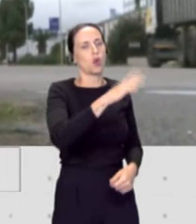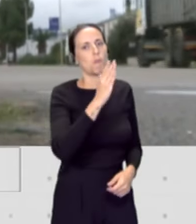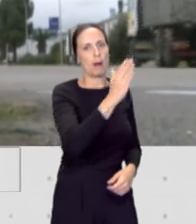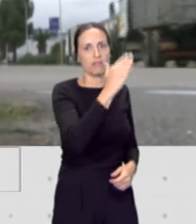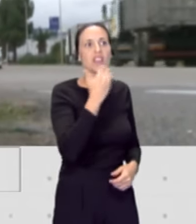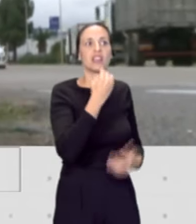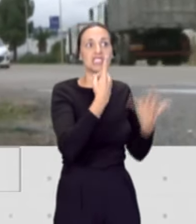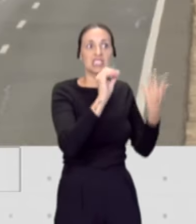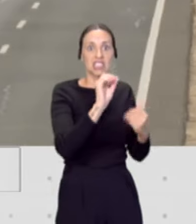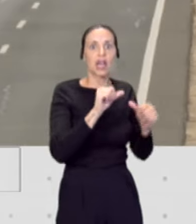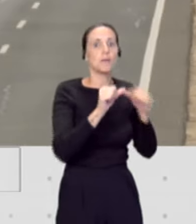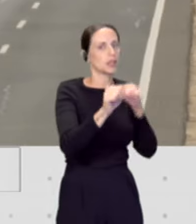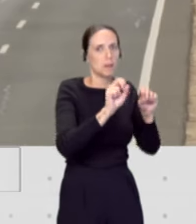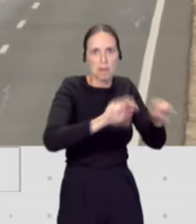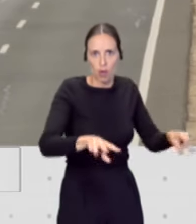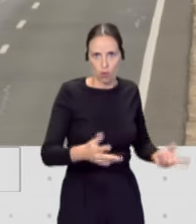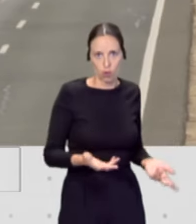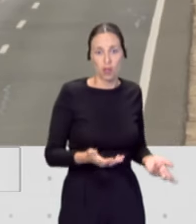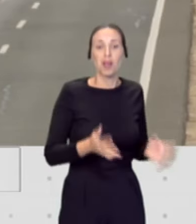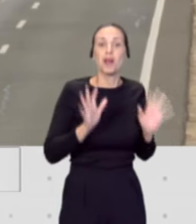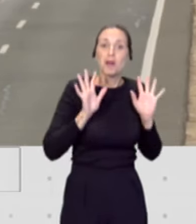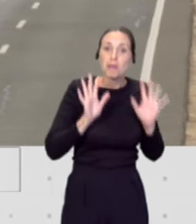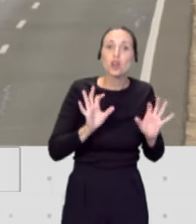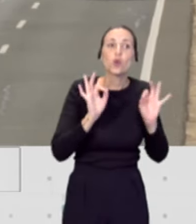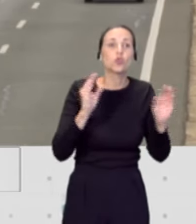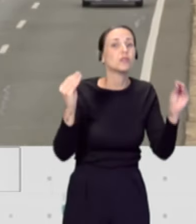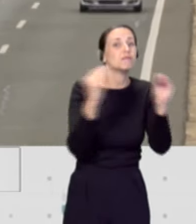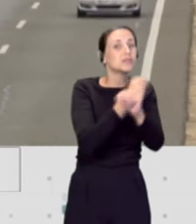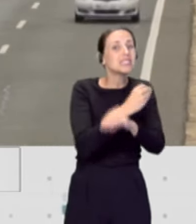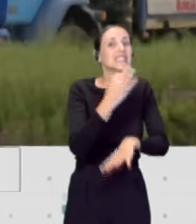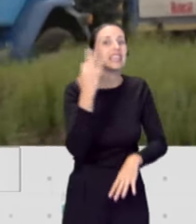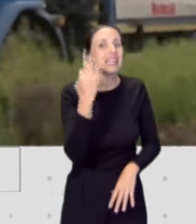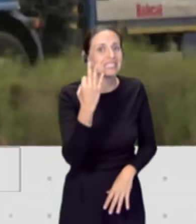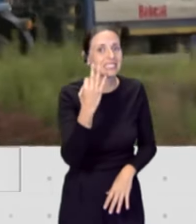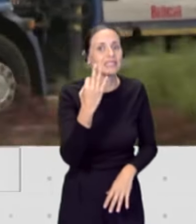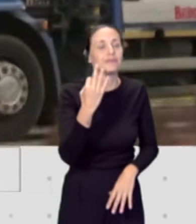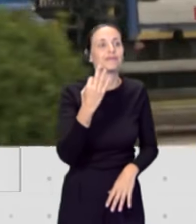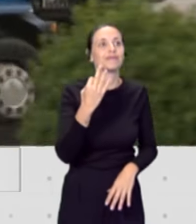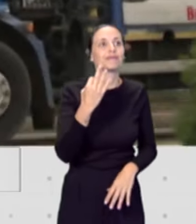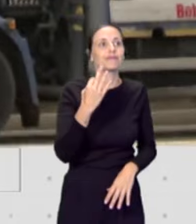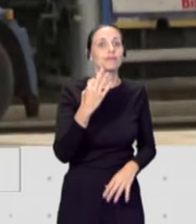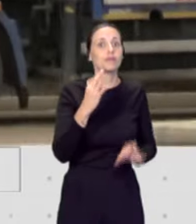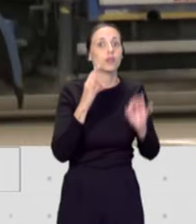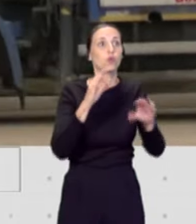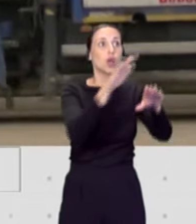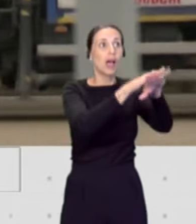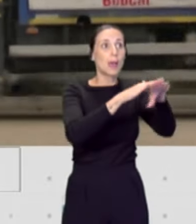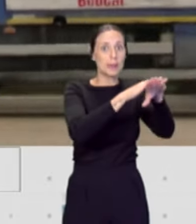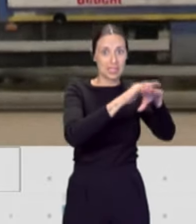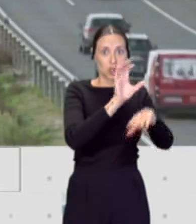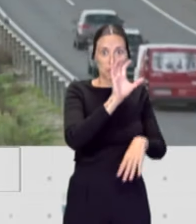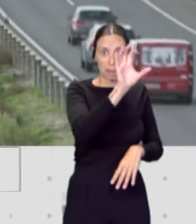los 60 años. El punto de fricción está en cómo afrontar frente a la Administración del Estado